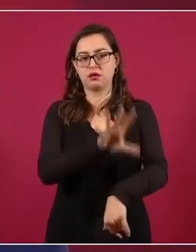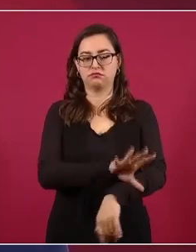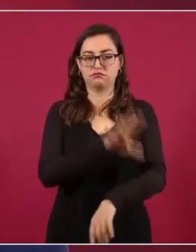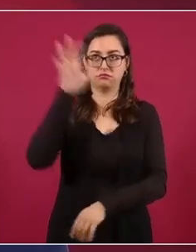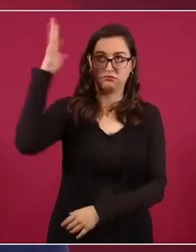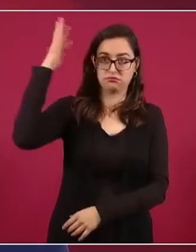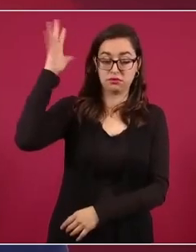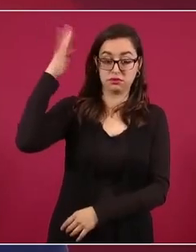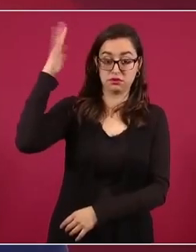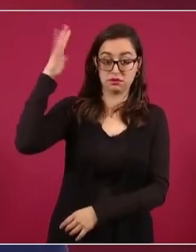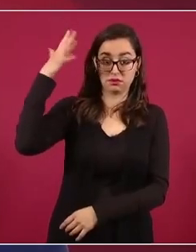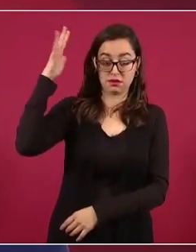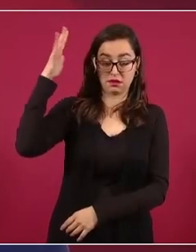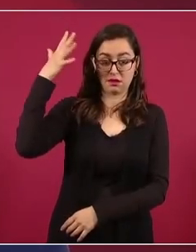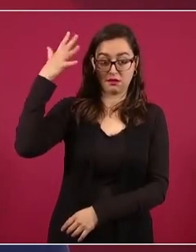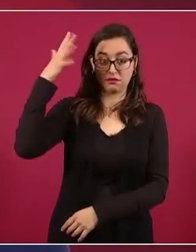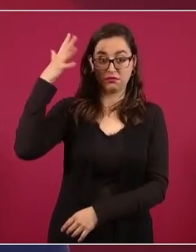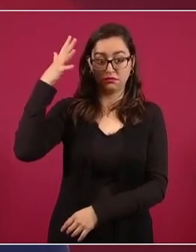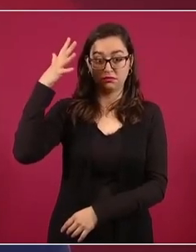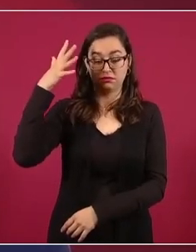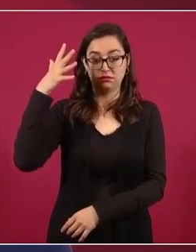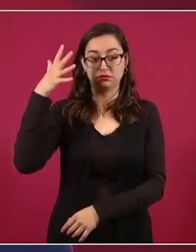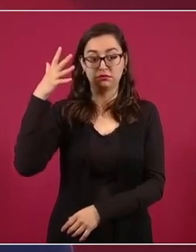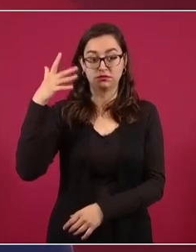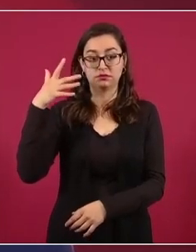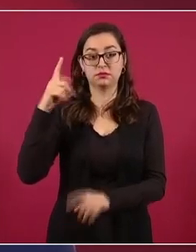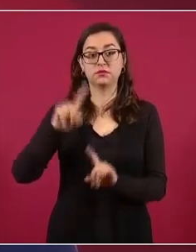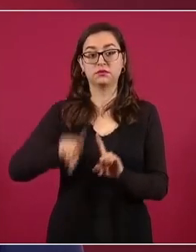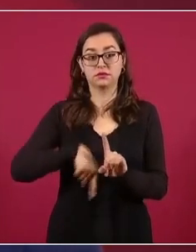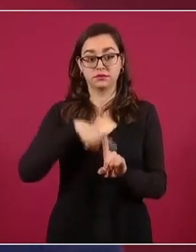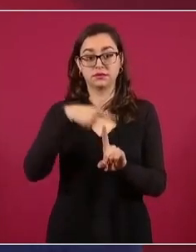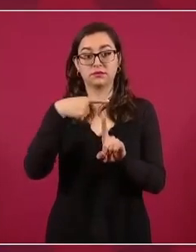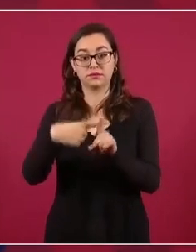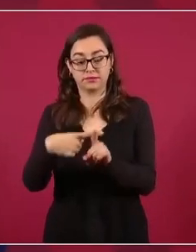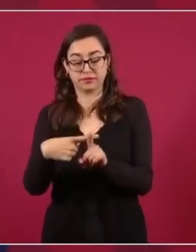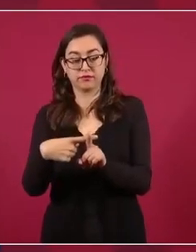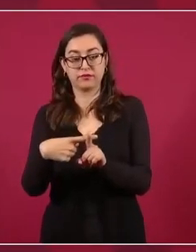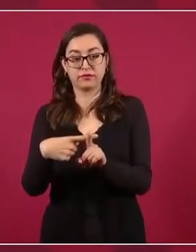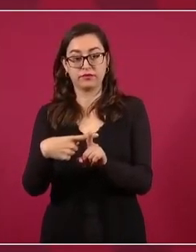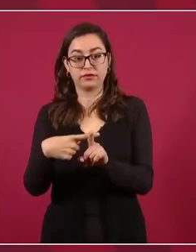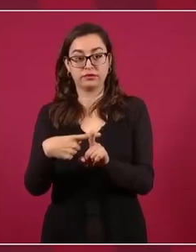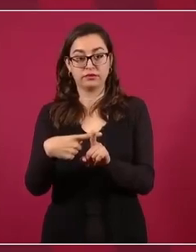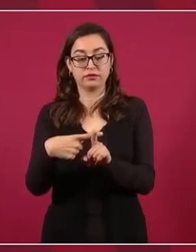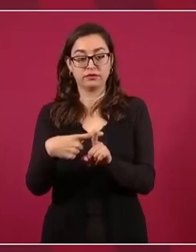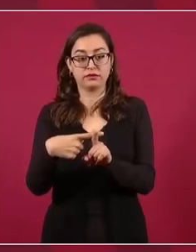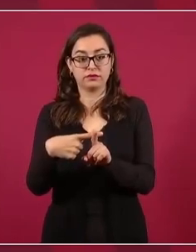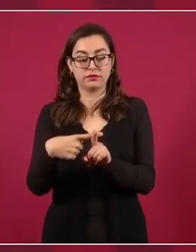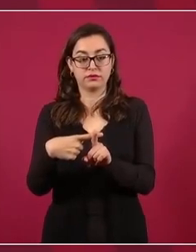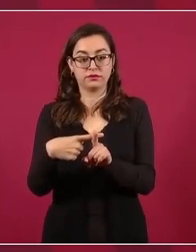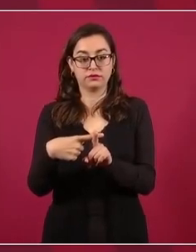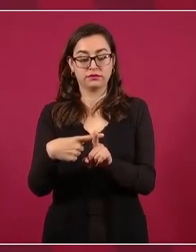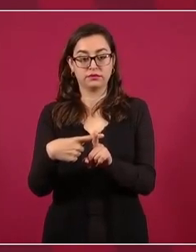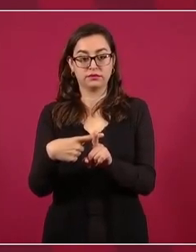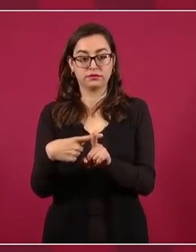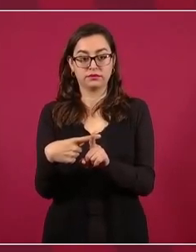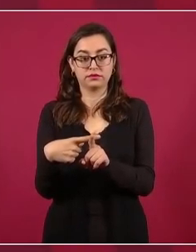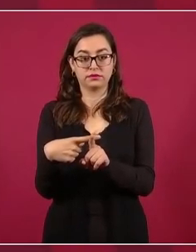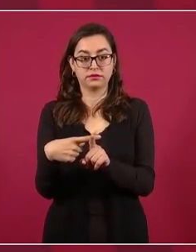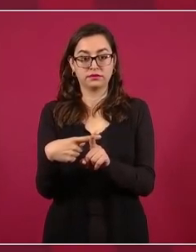con el refuerzo también